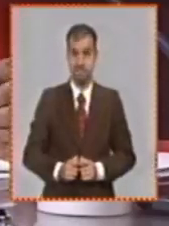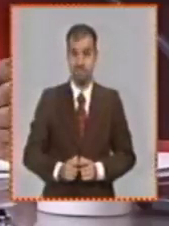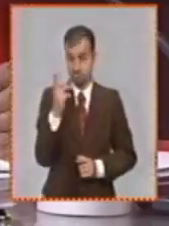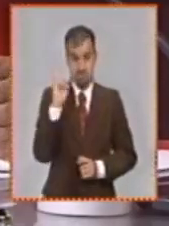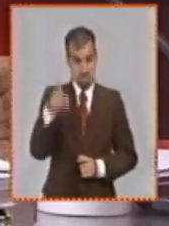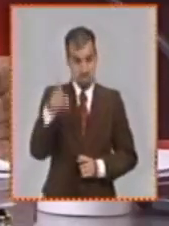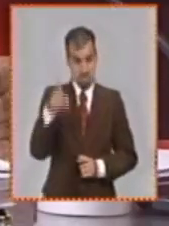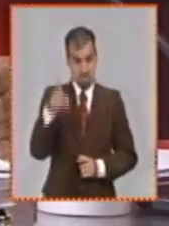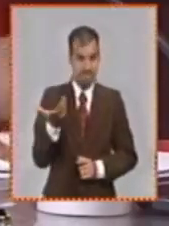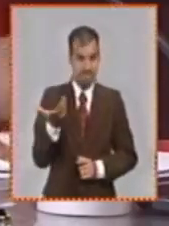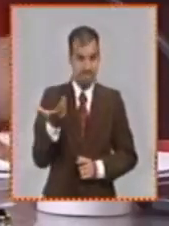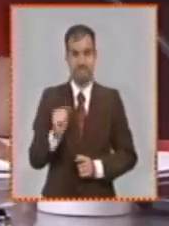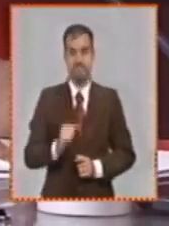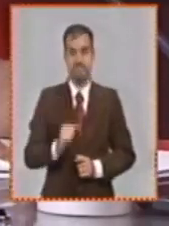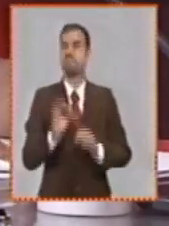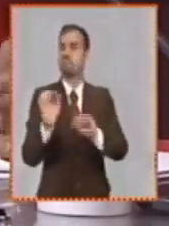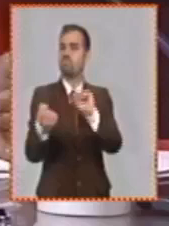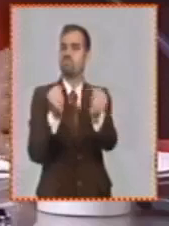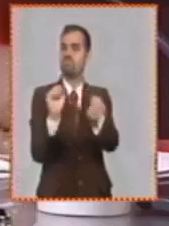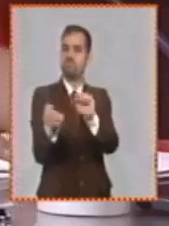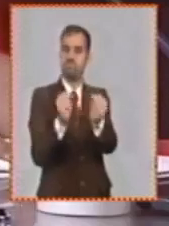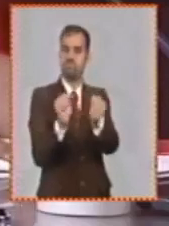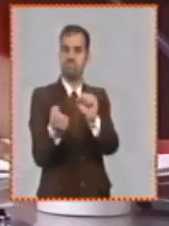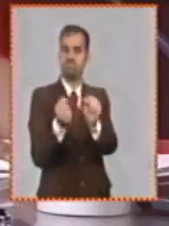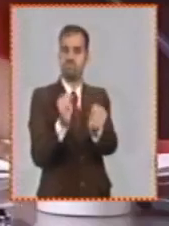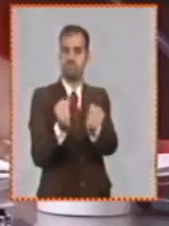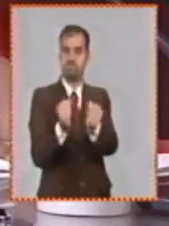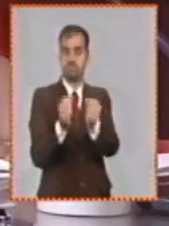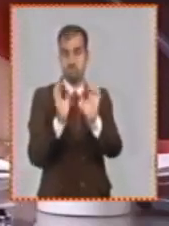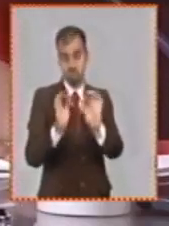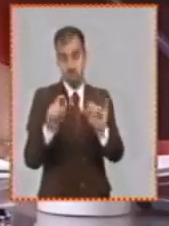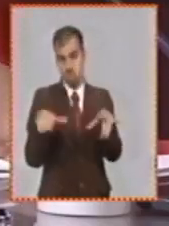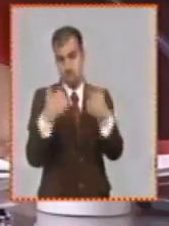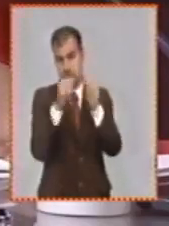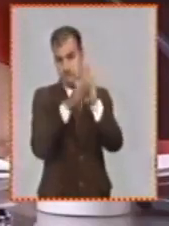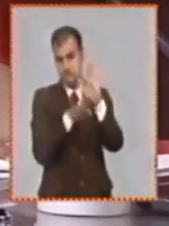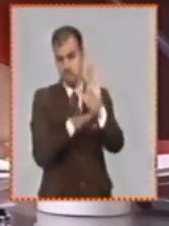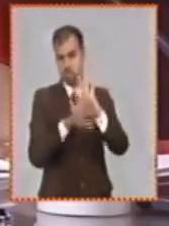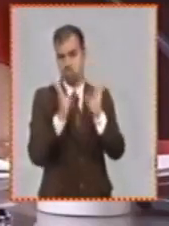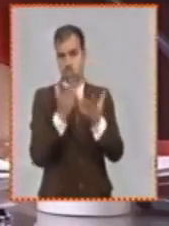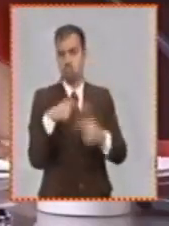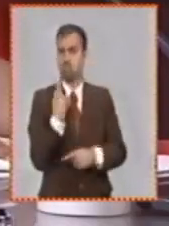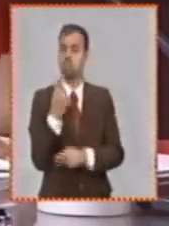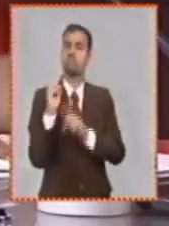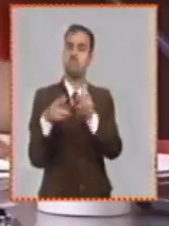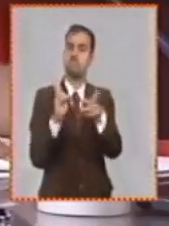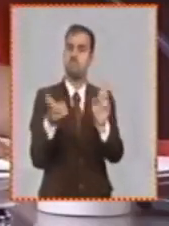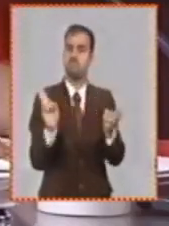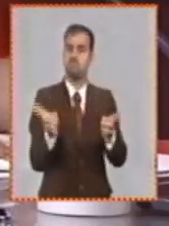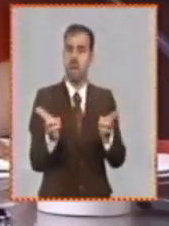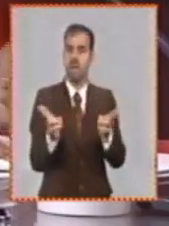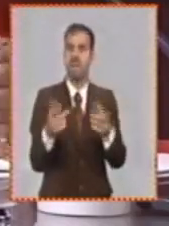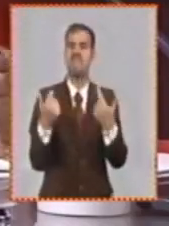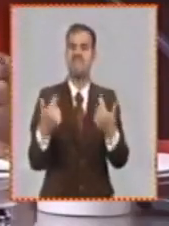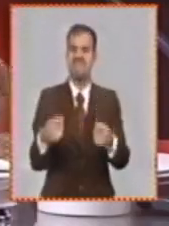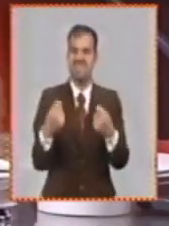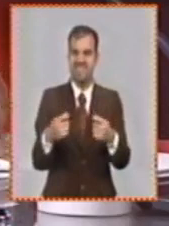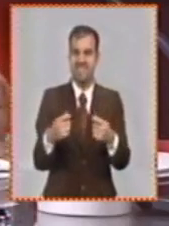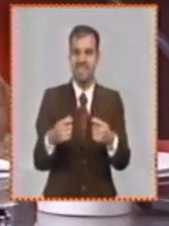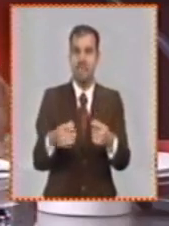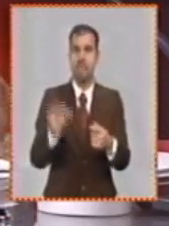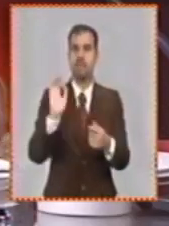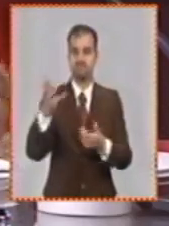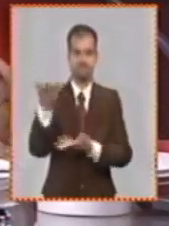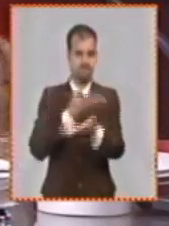se previó se controla también como cumplimiento de las medidas establecidas que se abarque